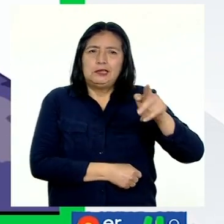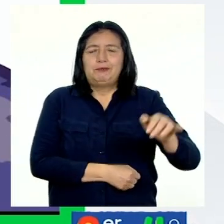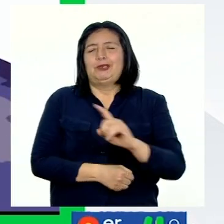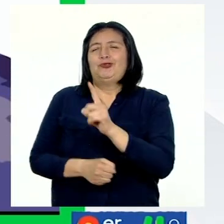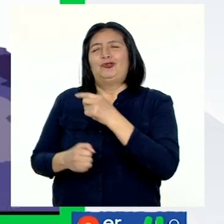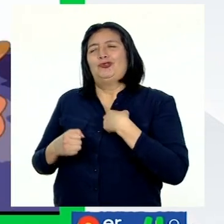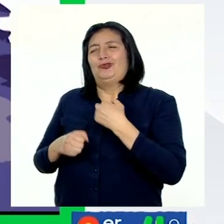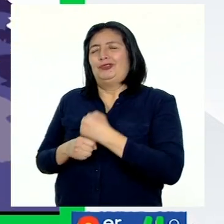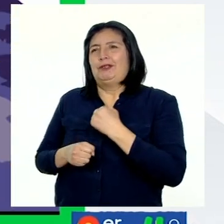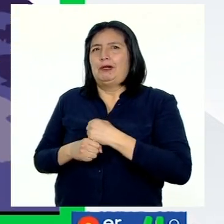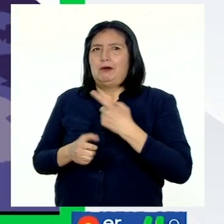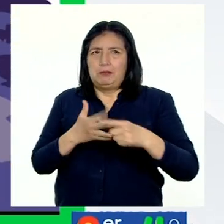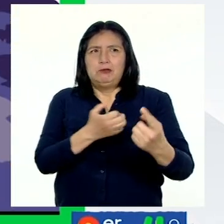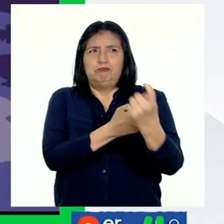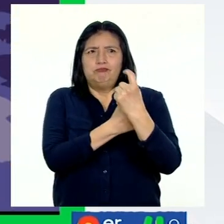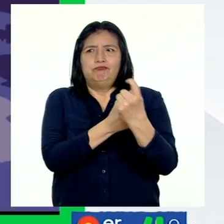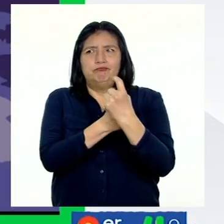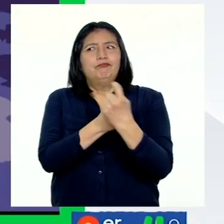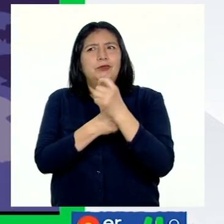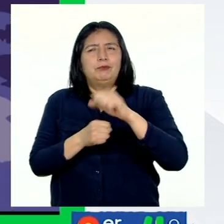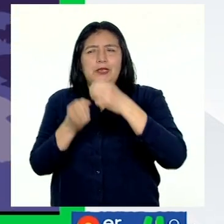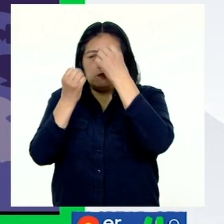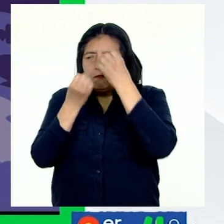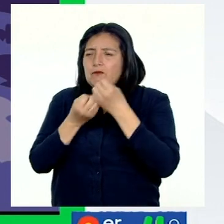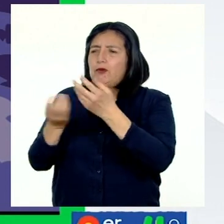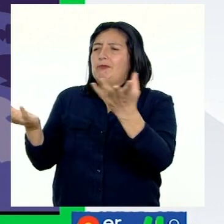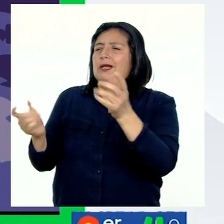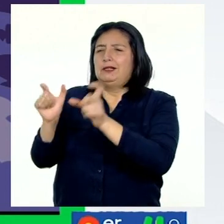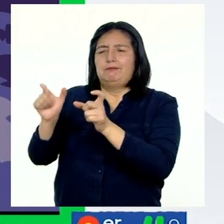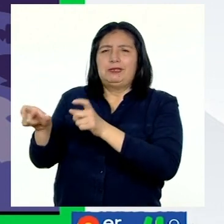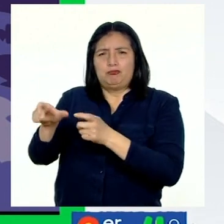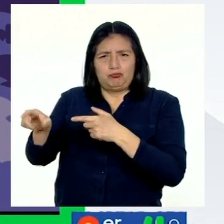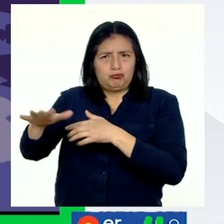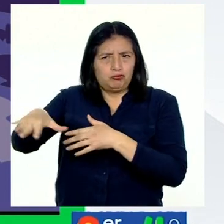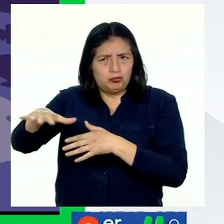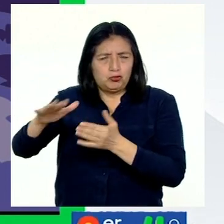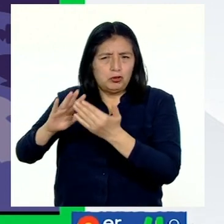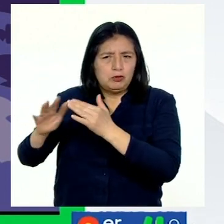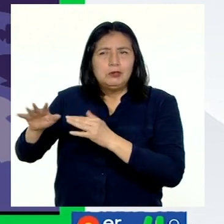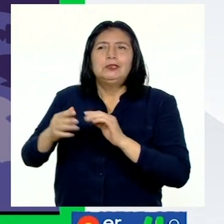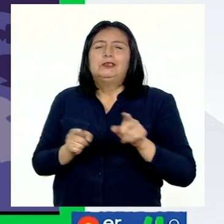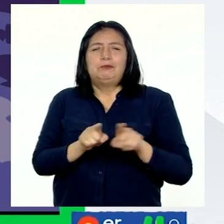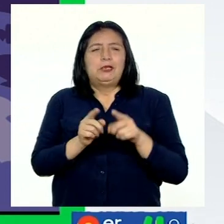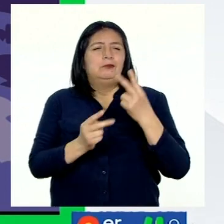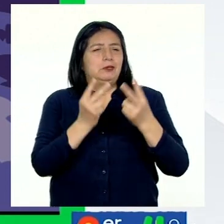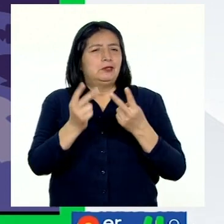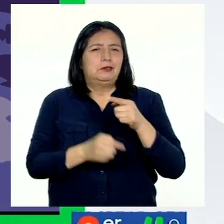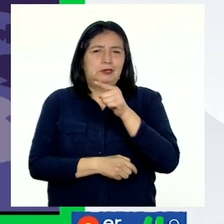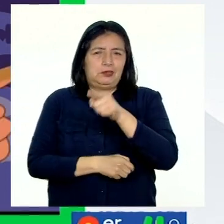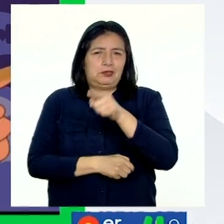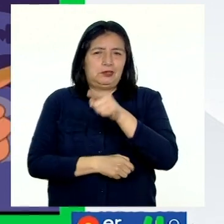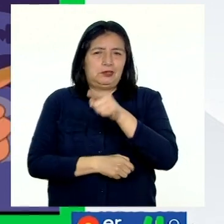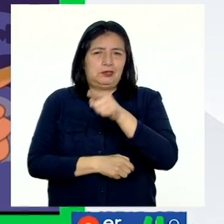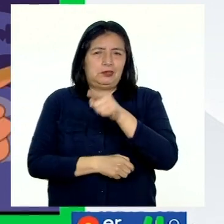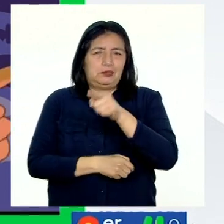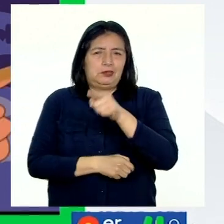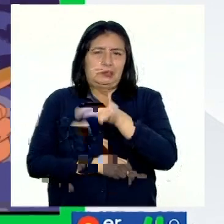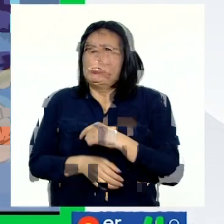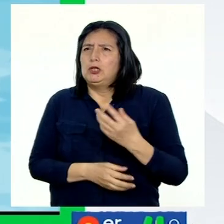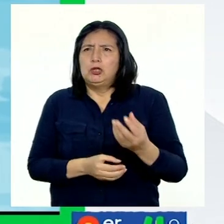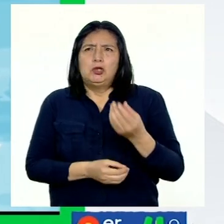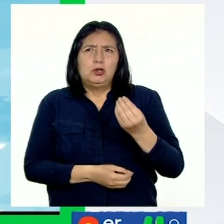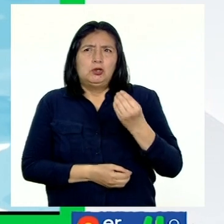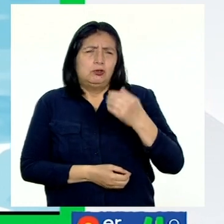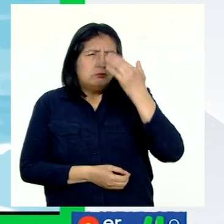Cenami, pero el Cenami nos ha capacitado para poder informar a nuestra población y sobre todo a nuestros visitantes acerca de este fenómeno. ¿Nos